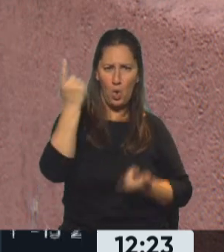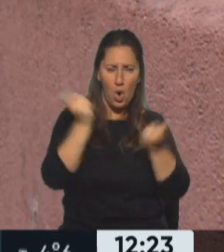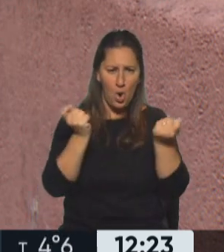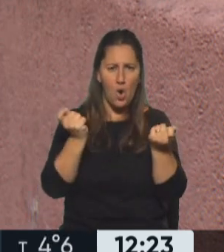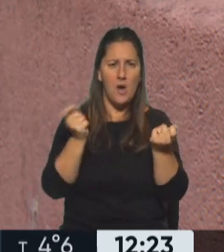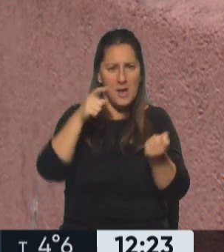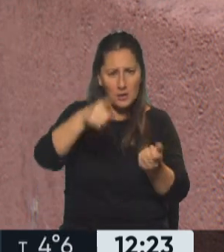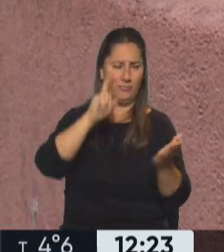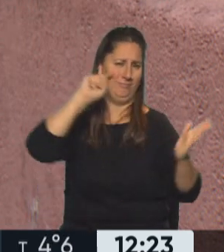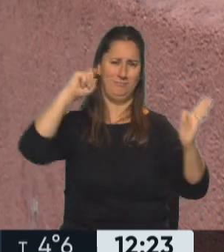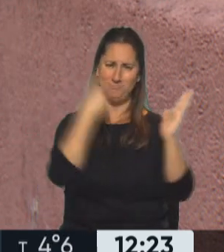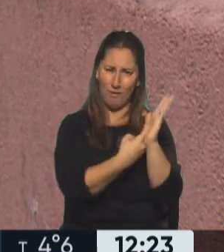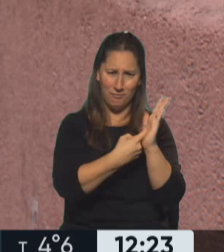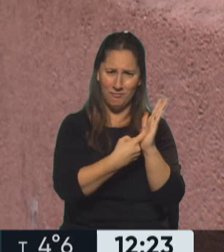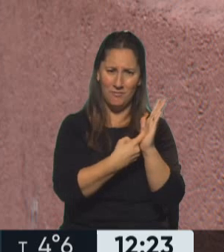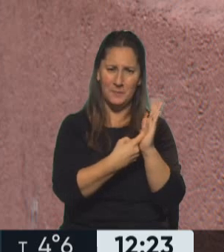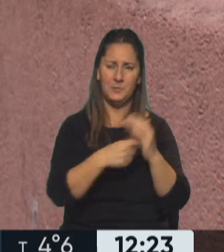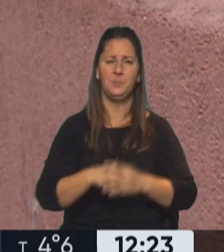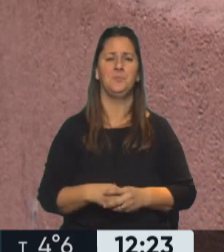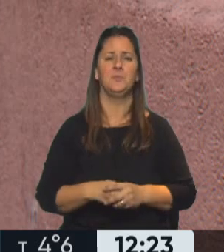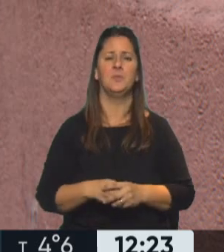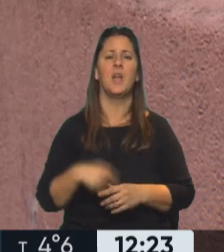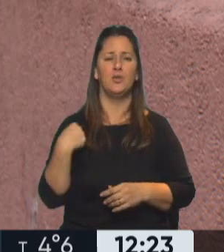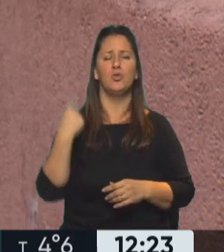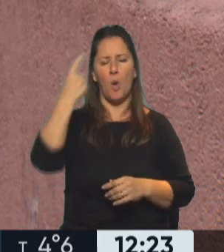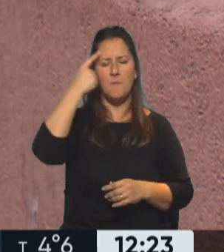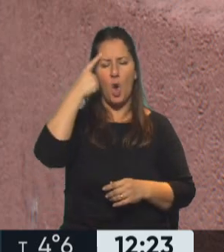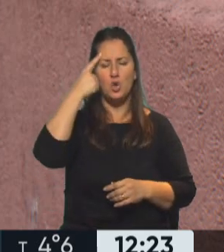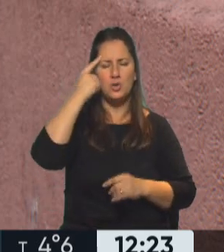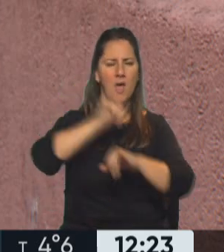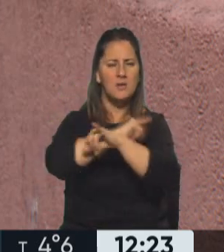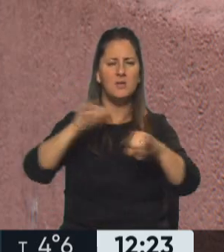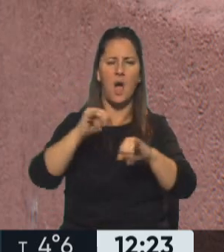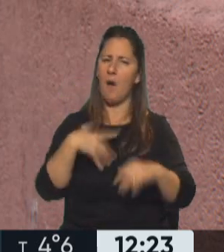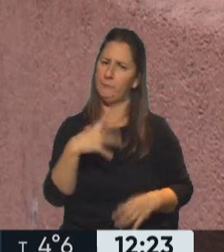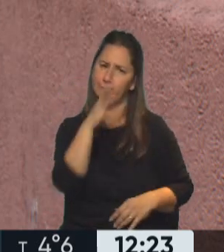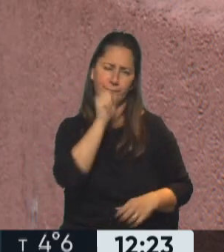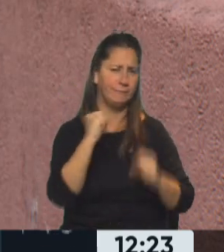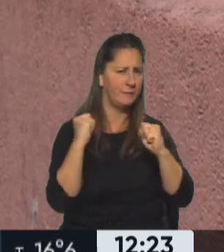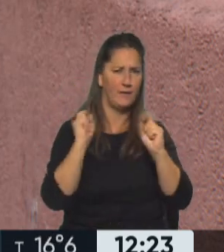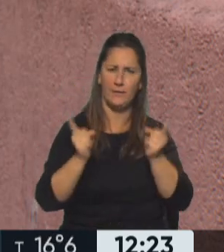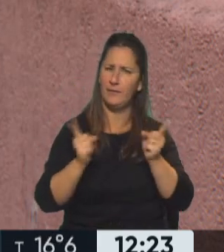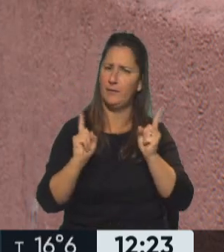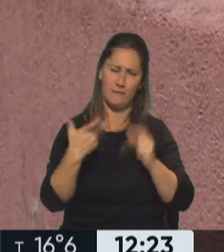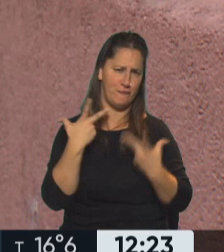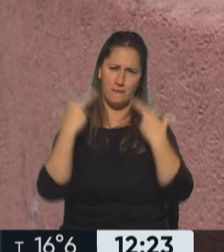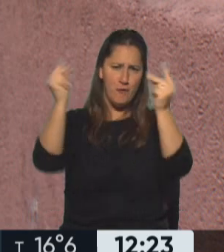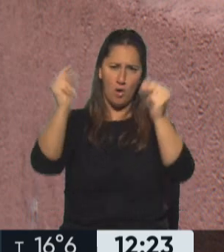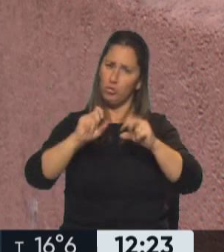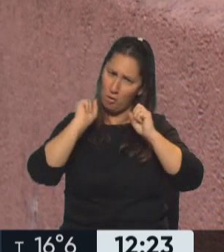persona. Bueno, he decidido por objetura de conciencia resistir esta orden y